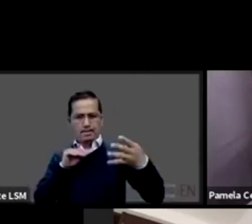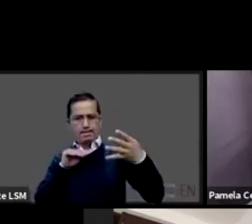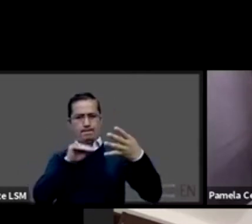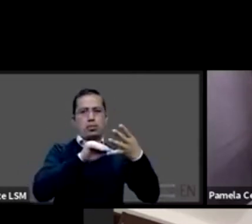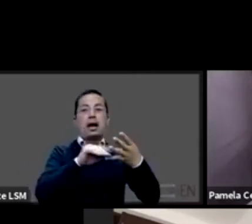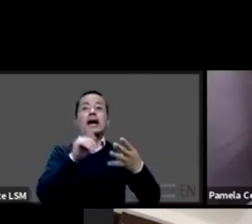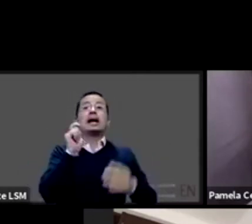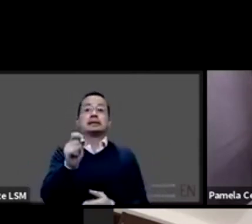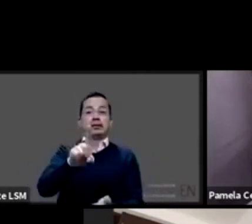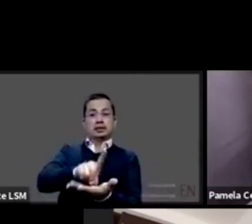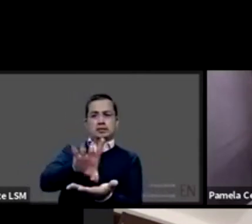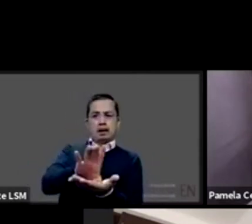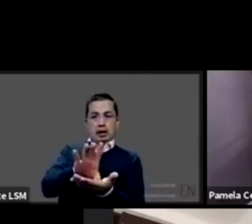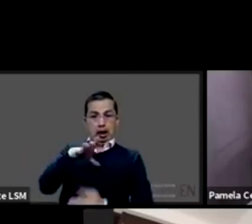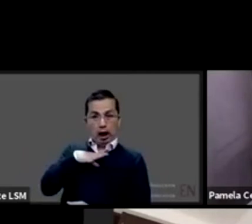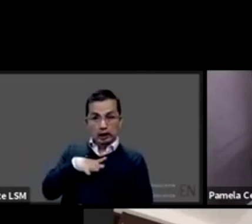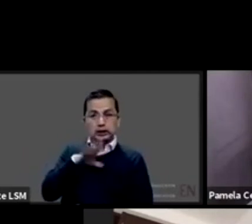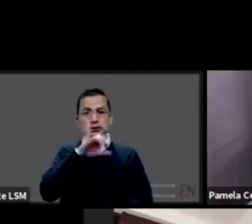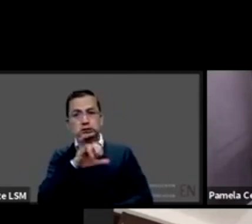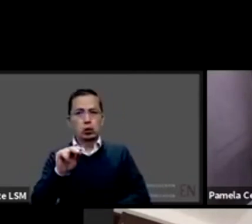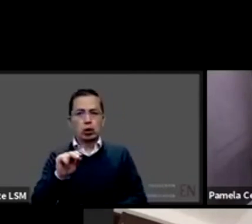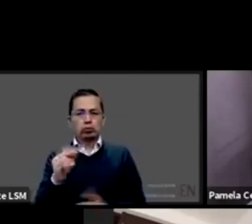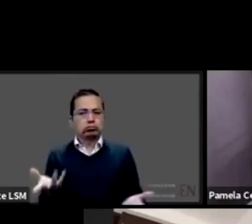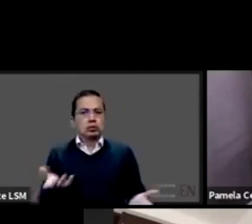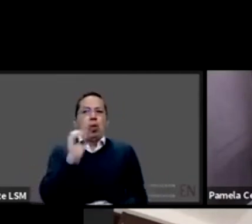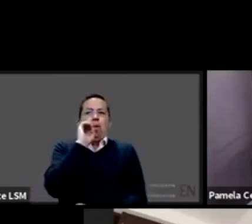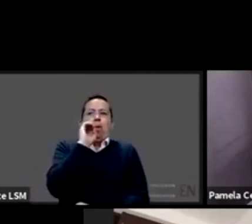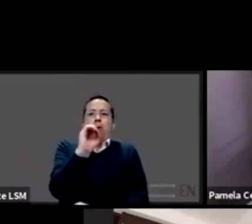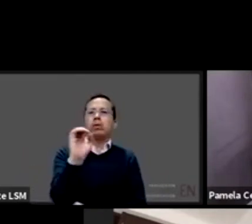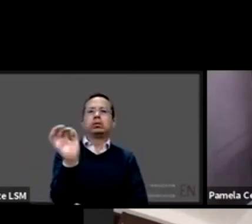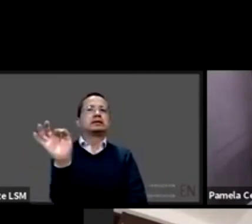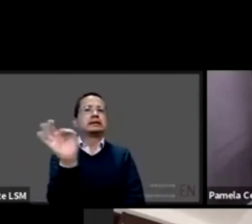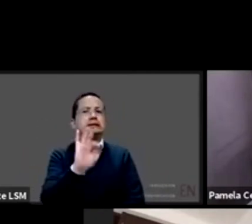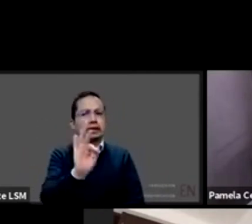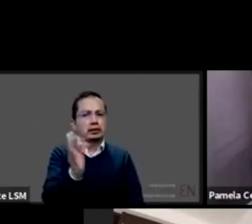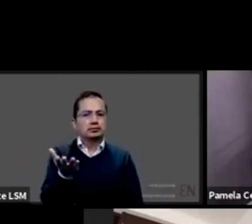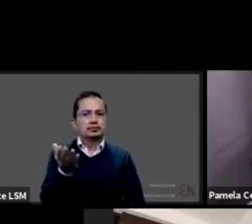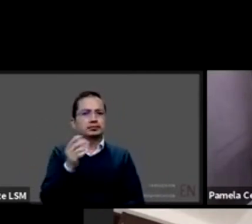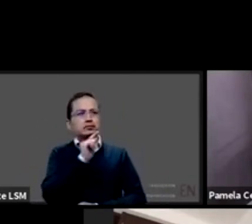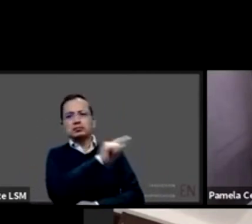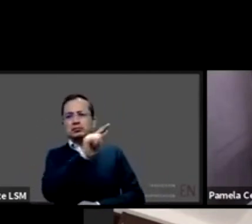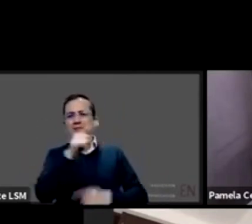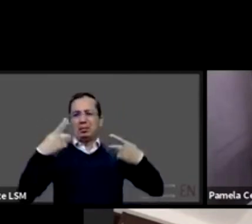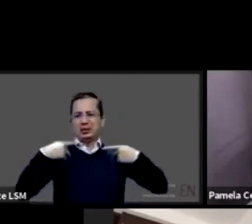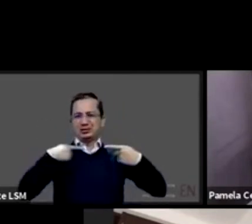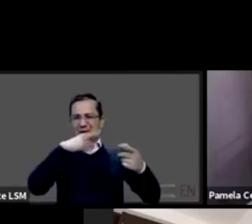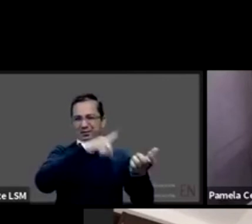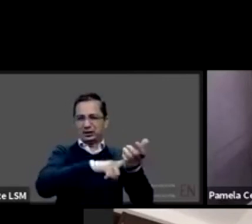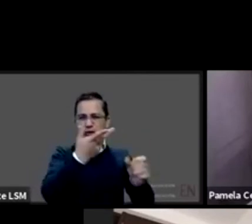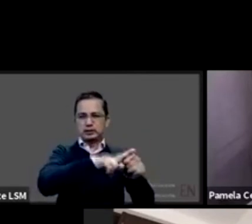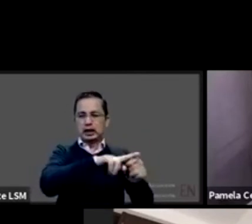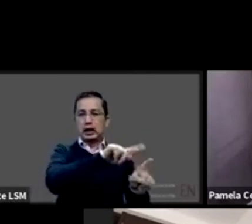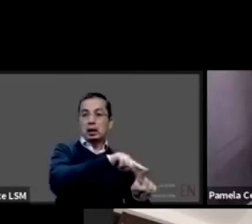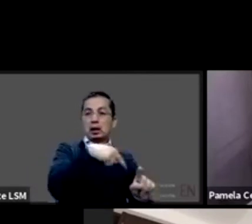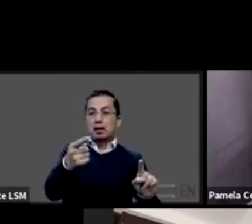dato nulo es a la persona profesional de la salud, se le olvidó preguntar, se le olvidó